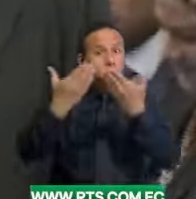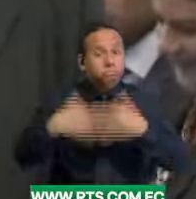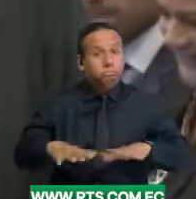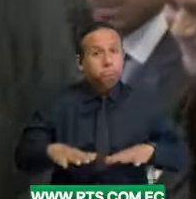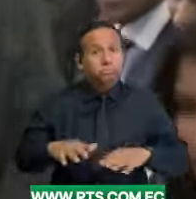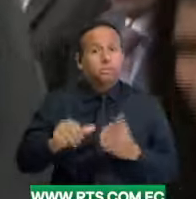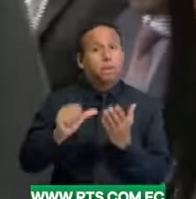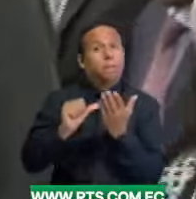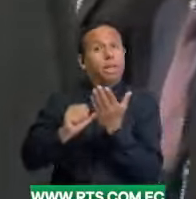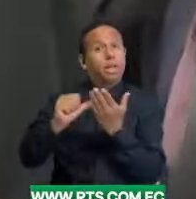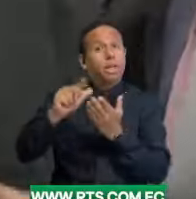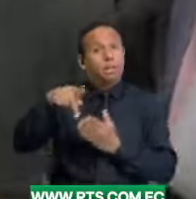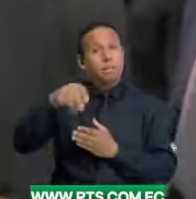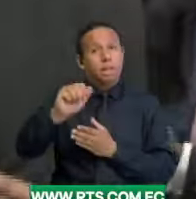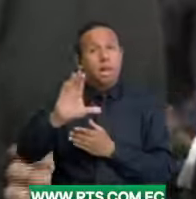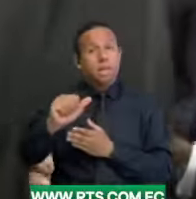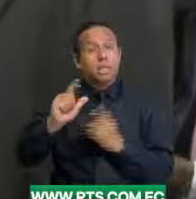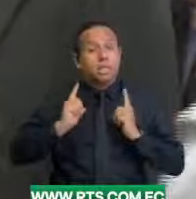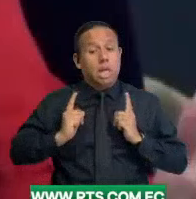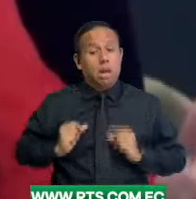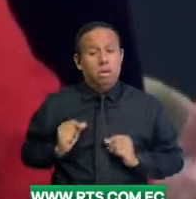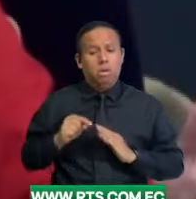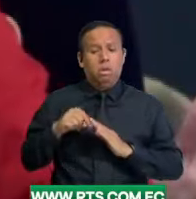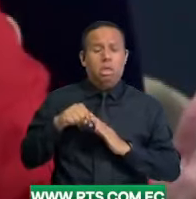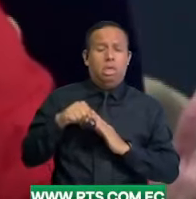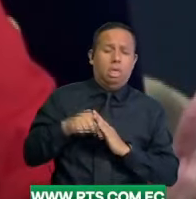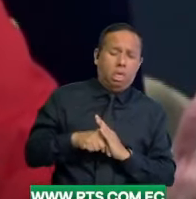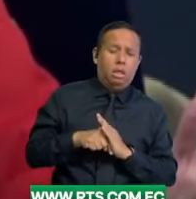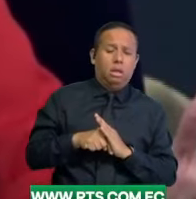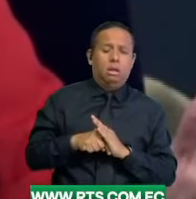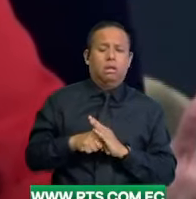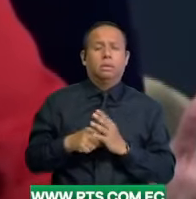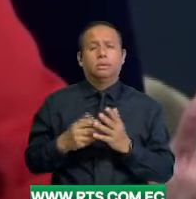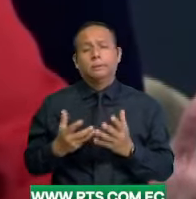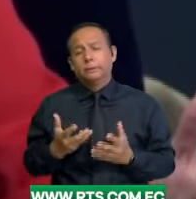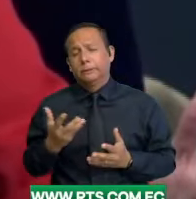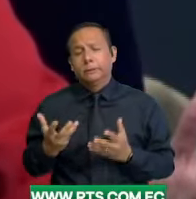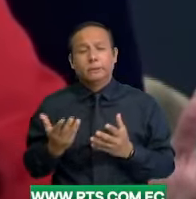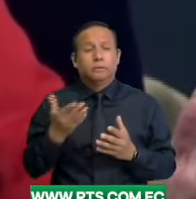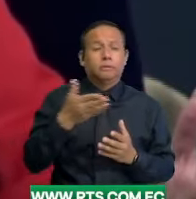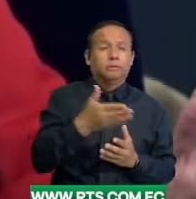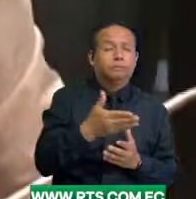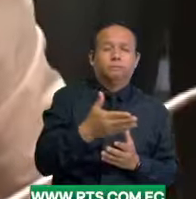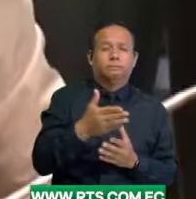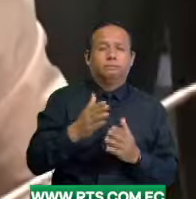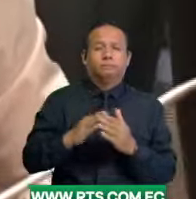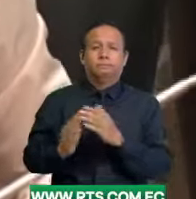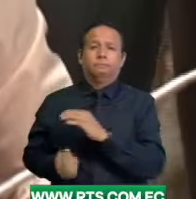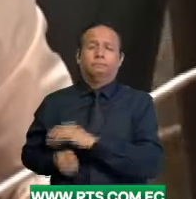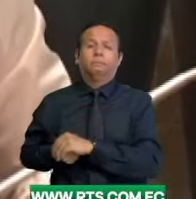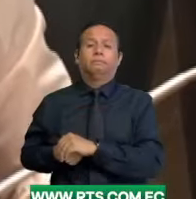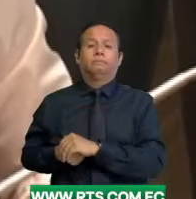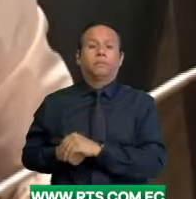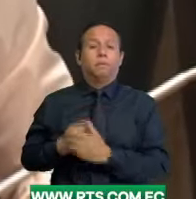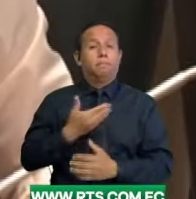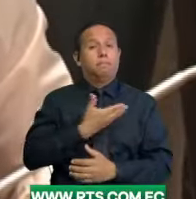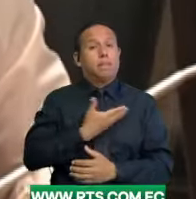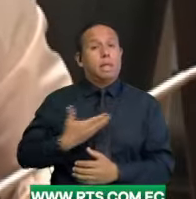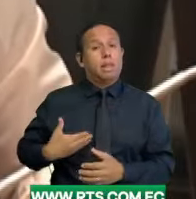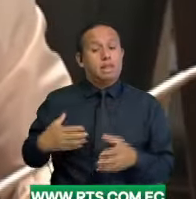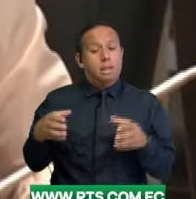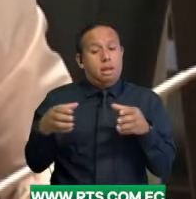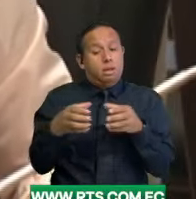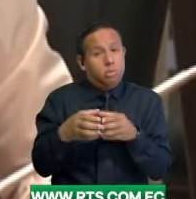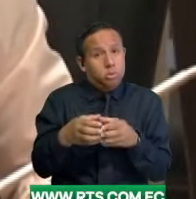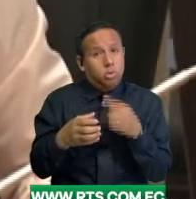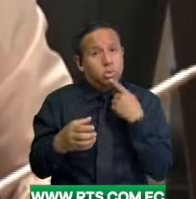sufrió una descompensación en su salud, por lo que no pudo regresar a la misma. Por su parte, la presidenta de la comisión aclaró que dentro de los